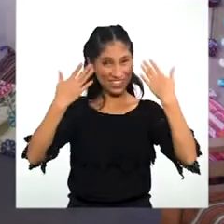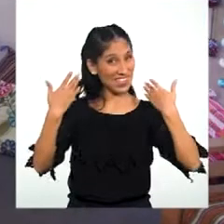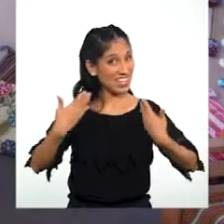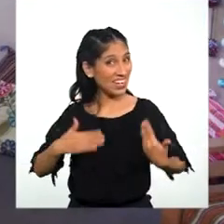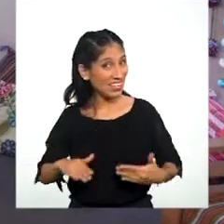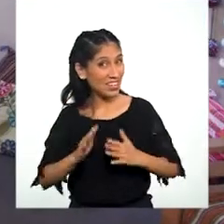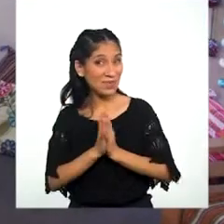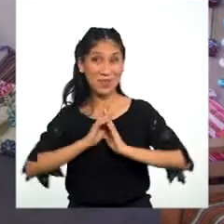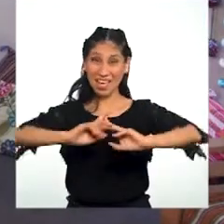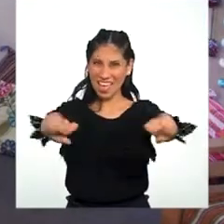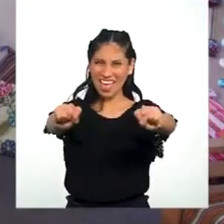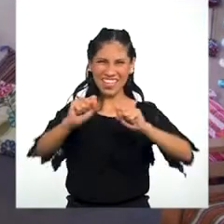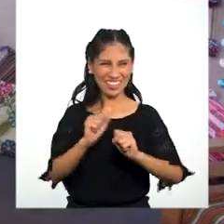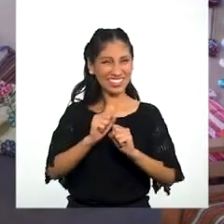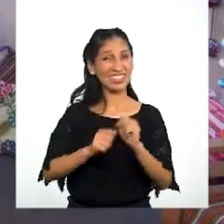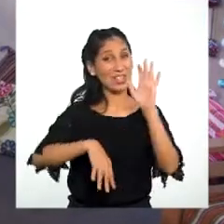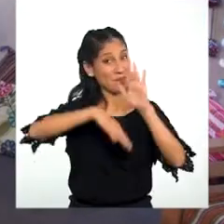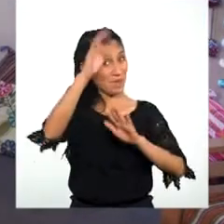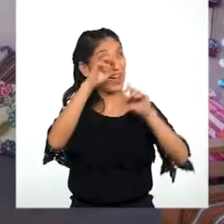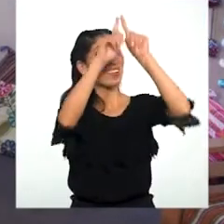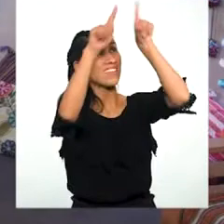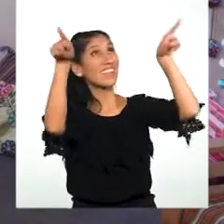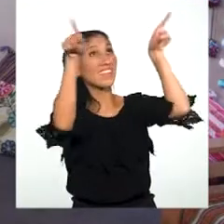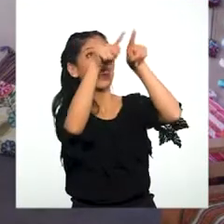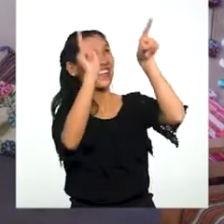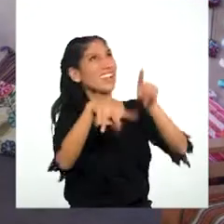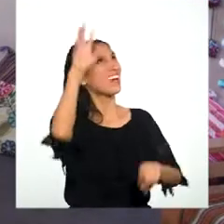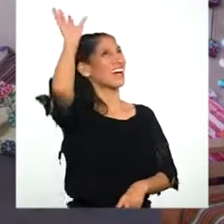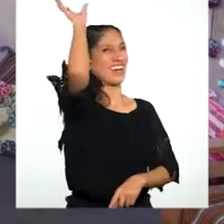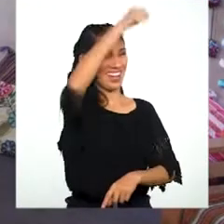Y así atrapamos más estrellas